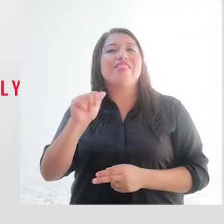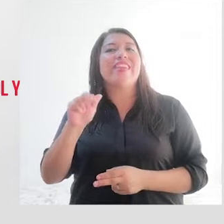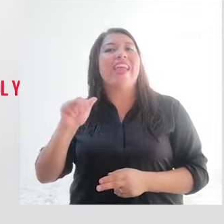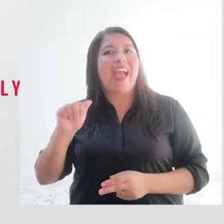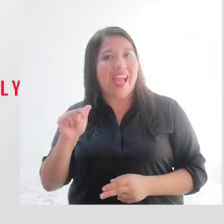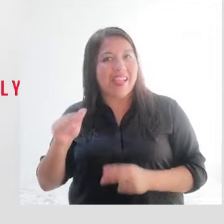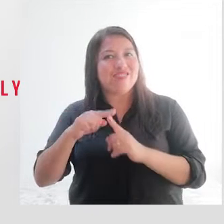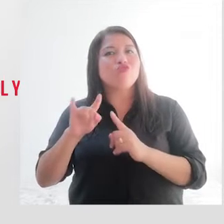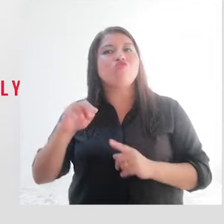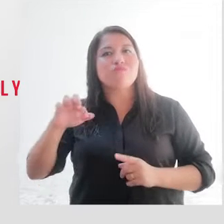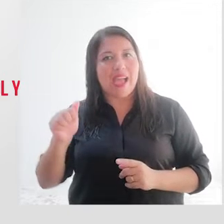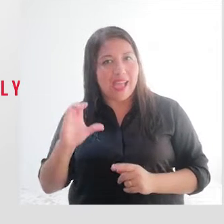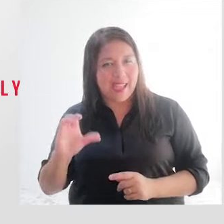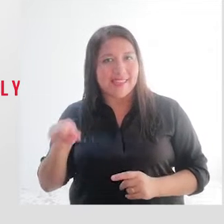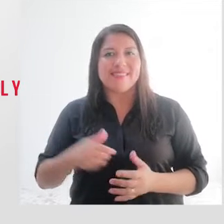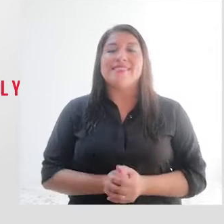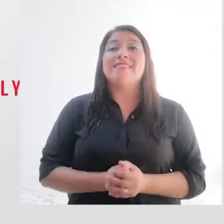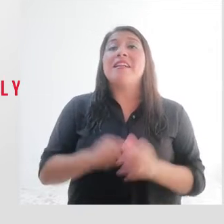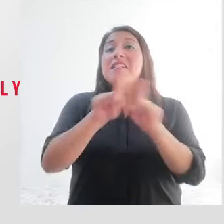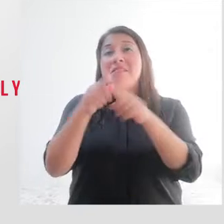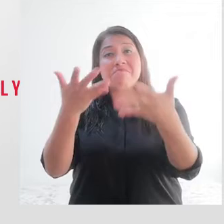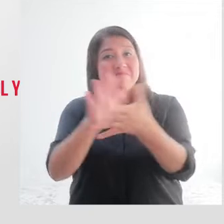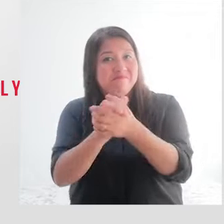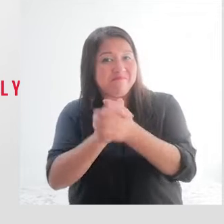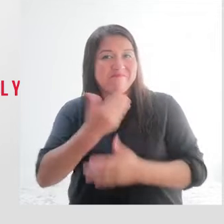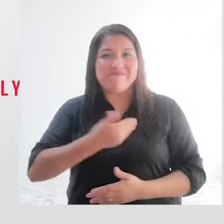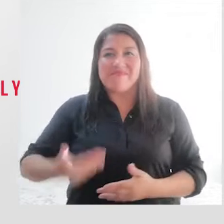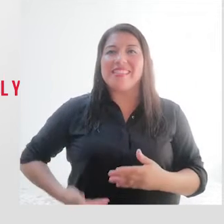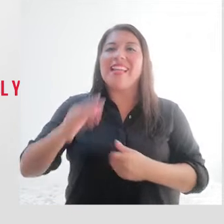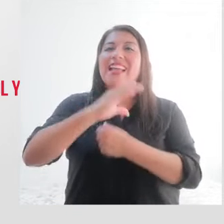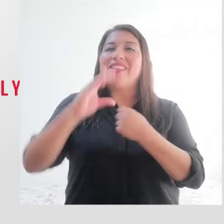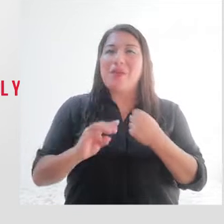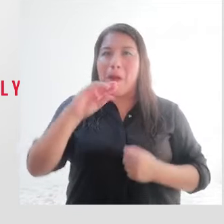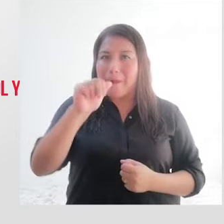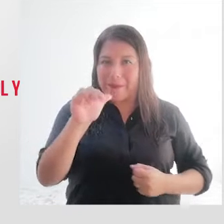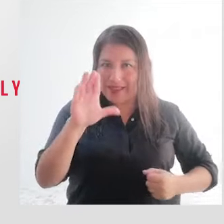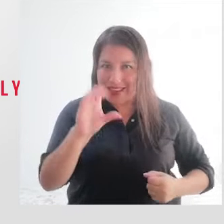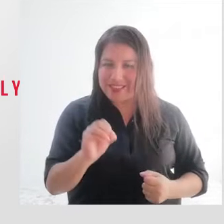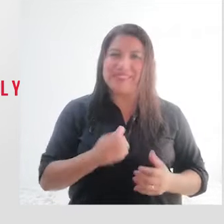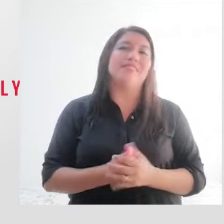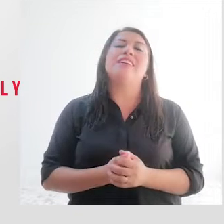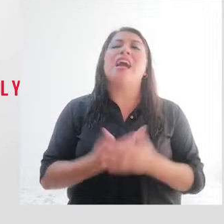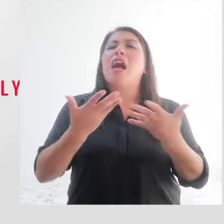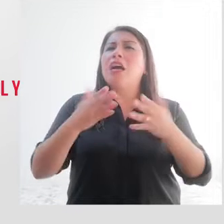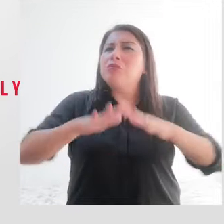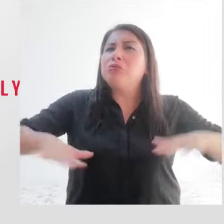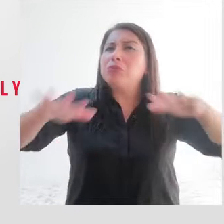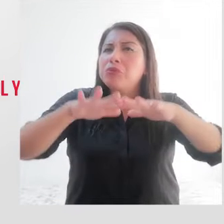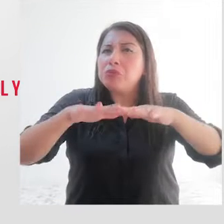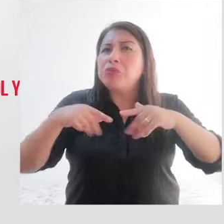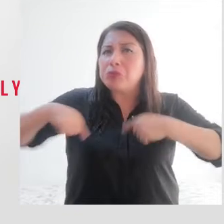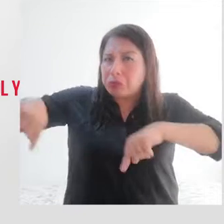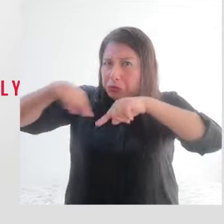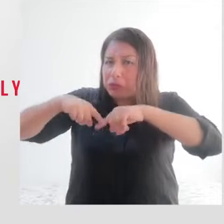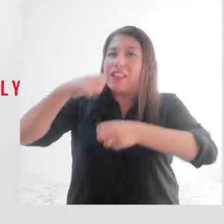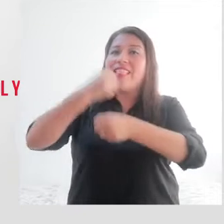Miloslavis Tupac, de nuestro presidente del Conadis, Marco Antonio Gamara Lavarrera, y de todos los